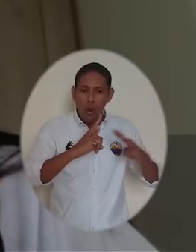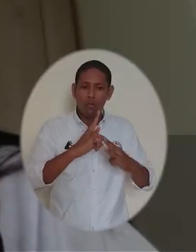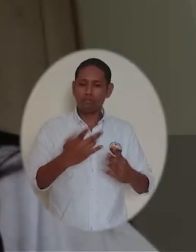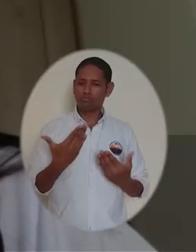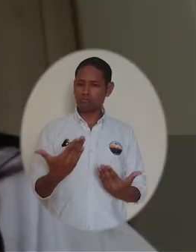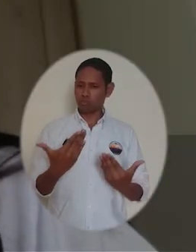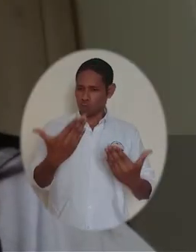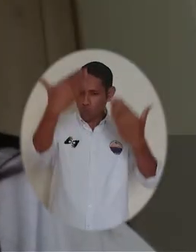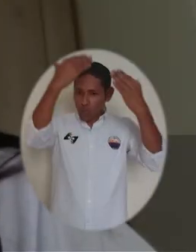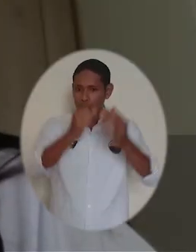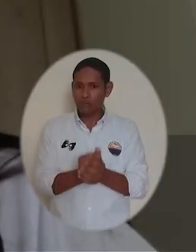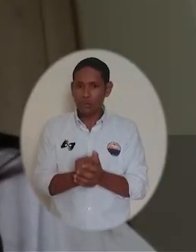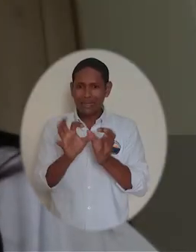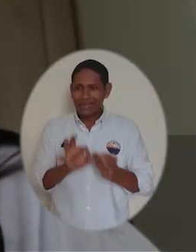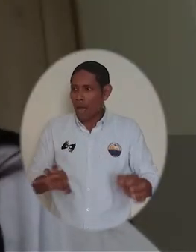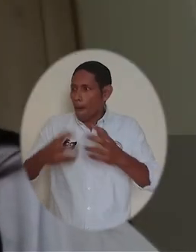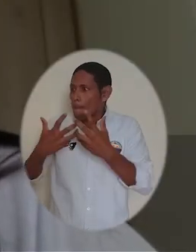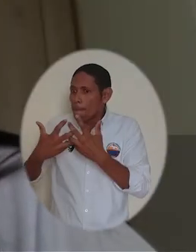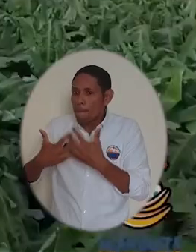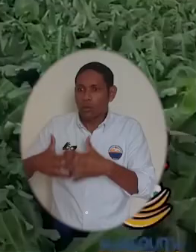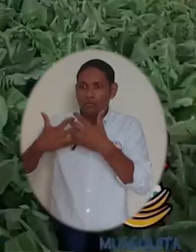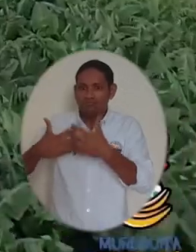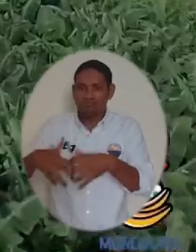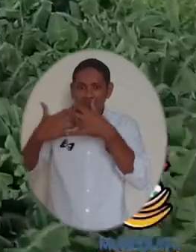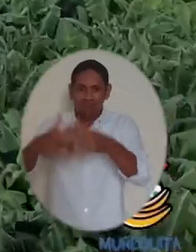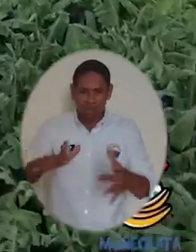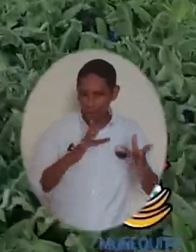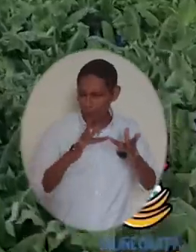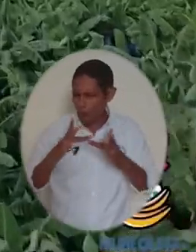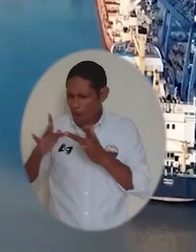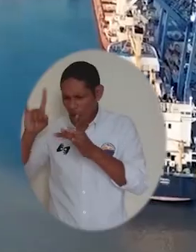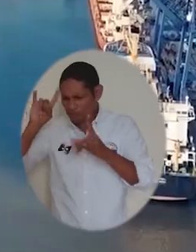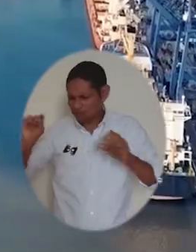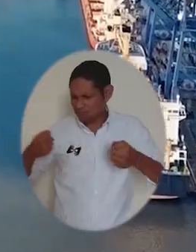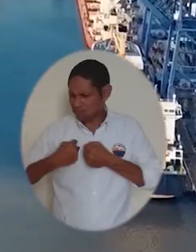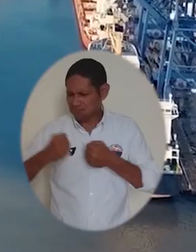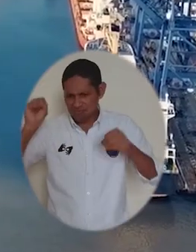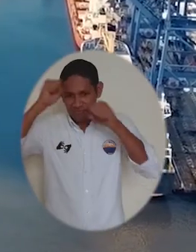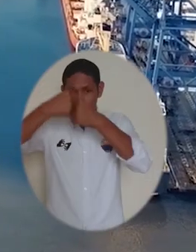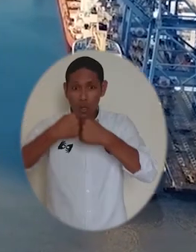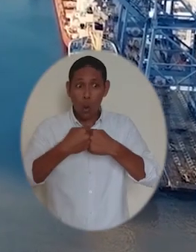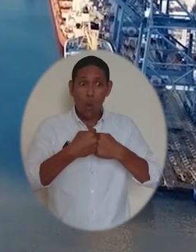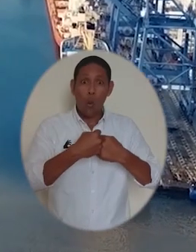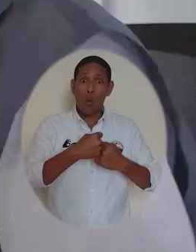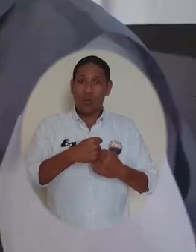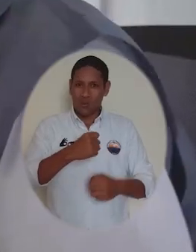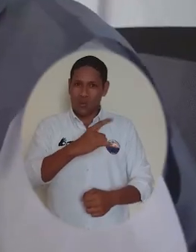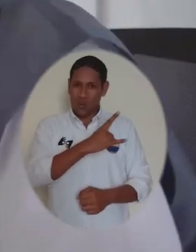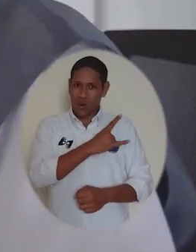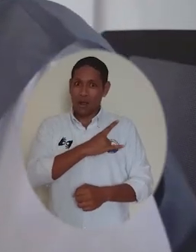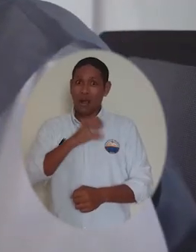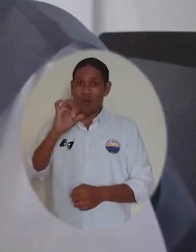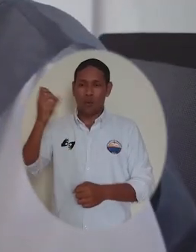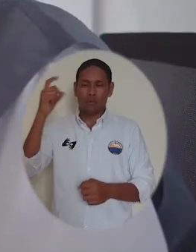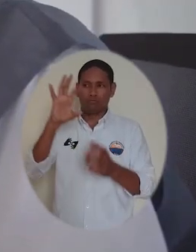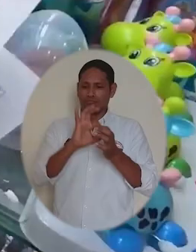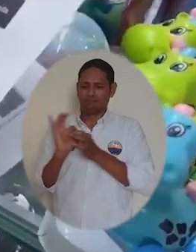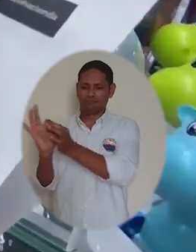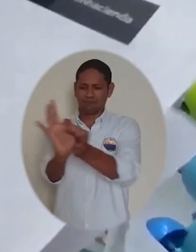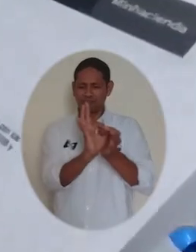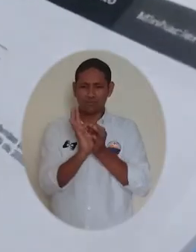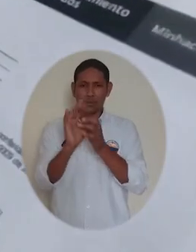honra el compromiso de contribuir al desarrollo del tejido empresarial magdalenense a través de una alianza Universidad-Estado.